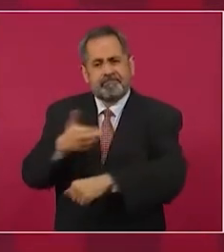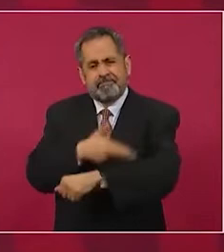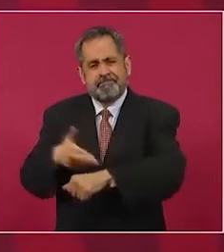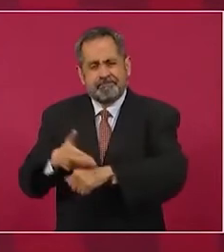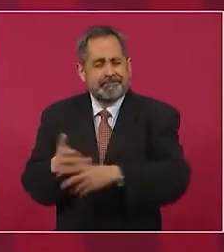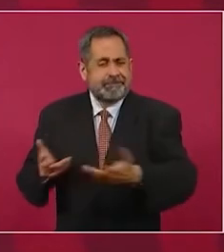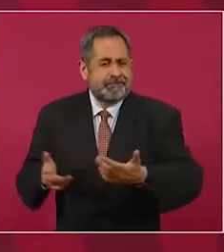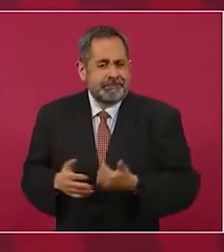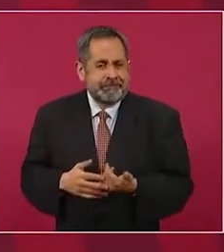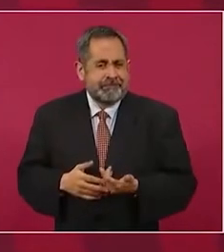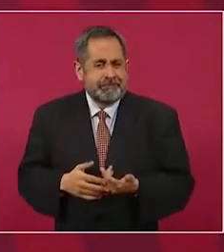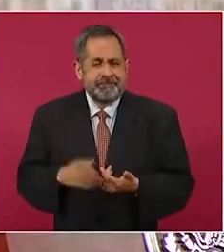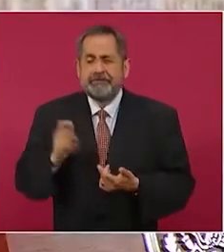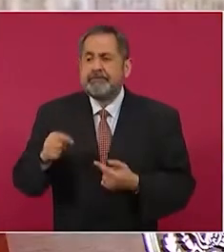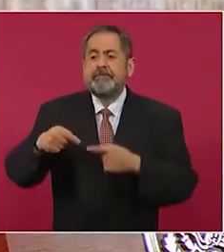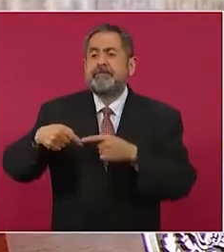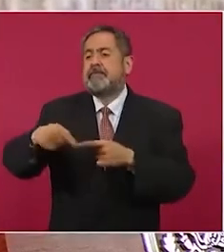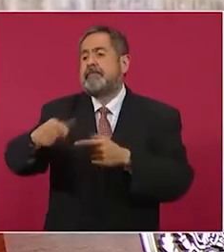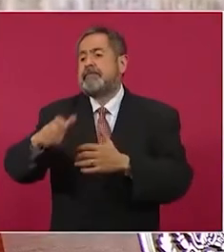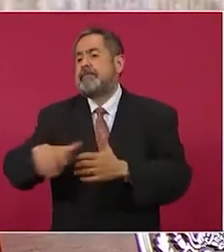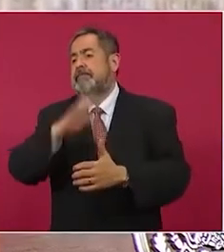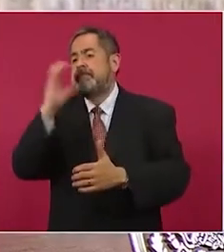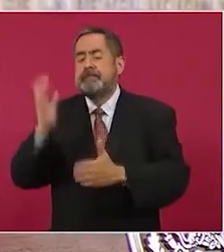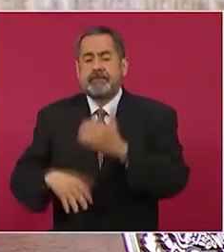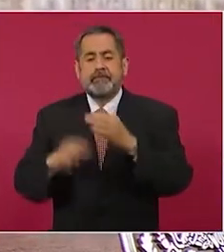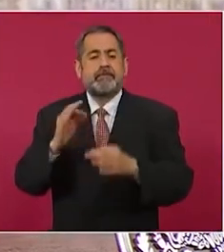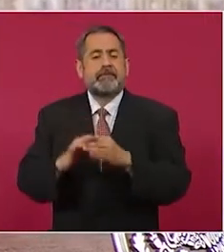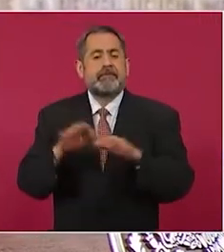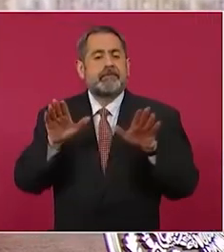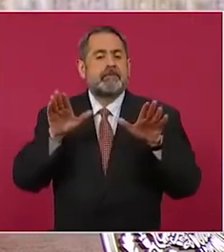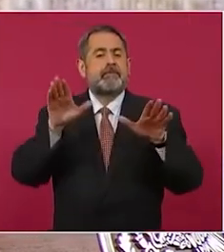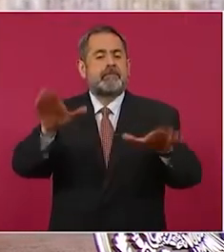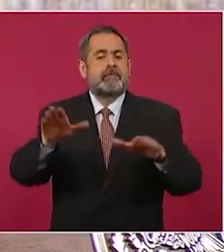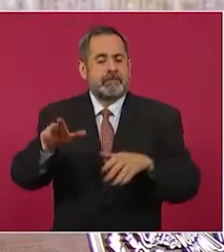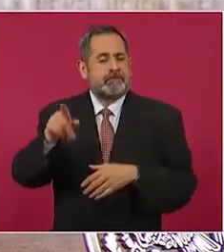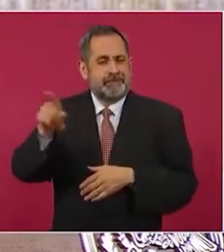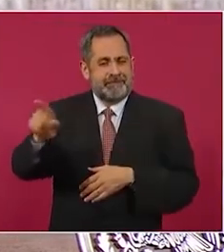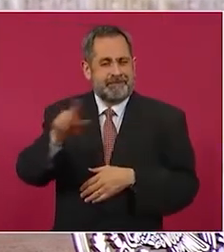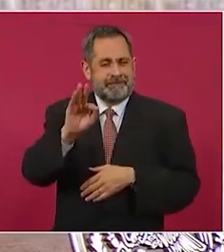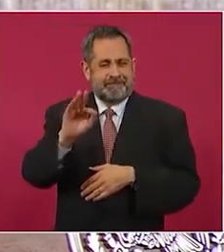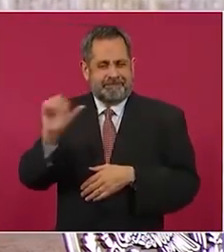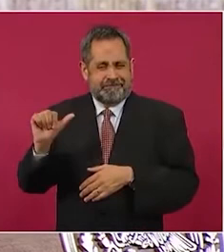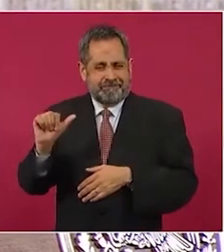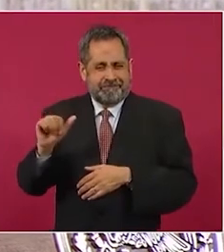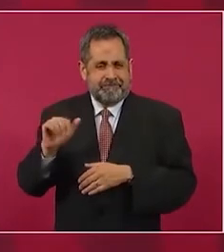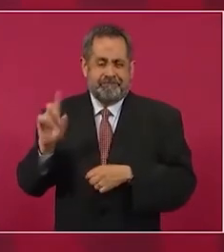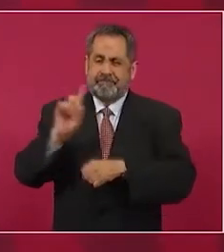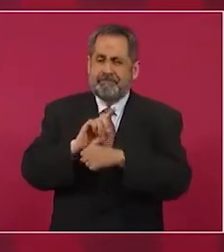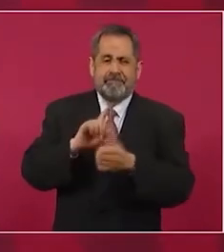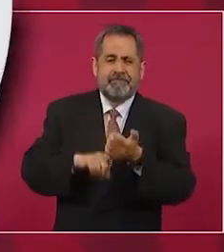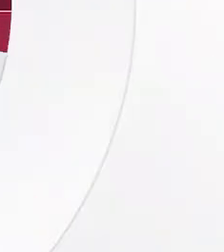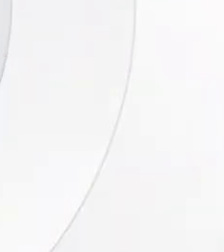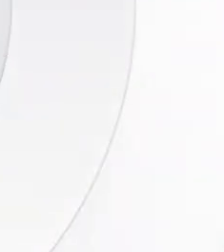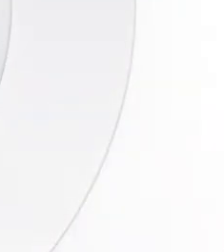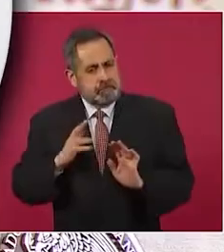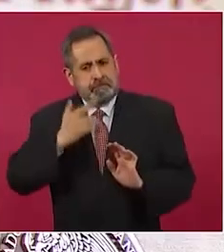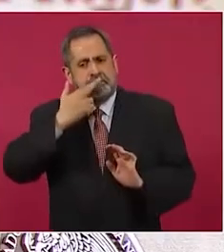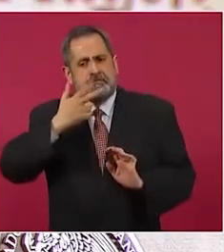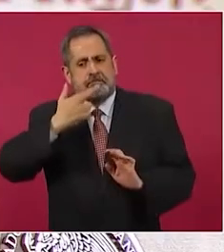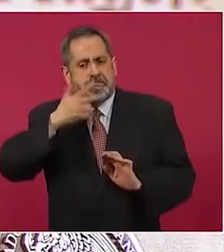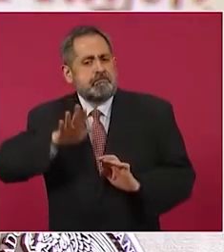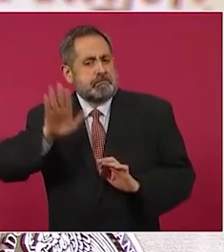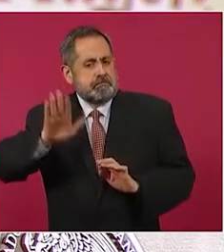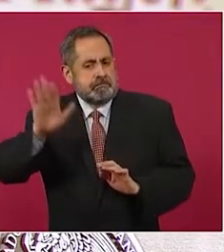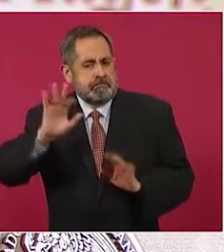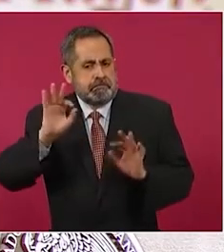¿por qué vamos a terminar el aeropuerto Felipe Ángeles el 21 de marzo? Y es